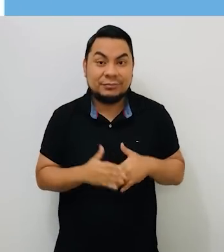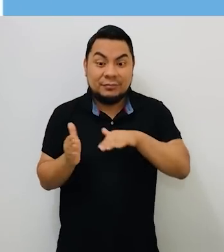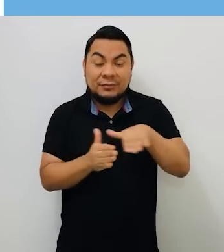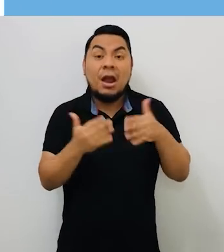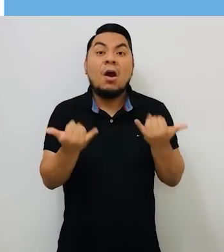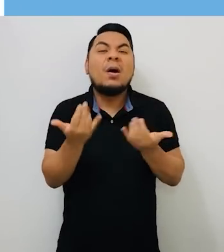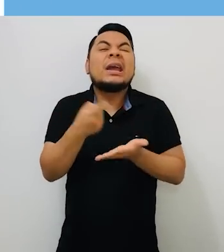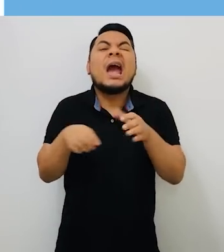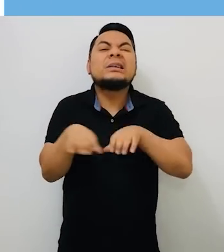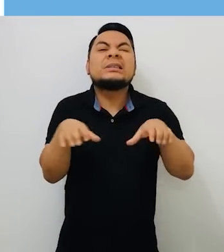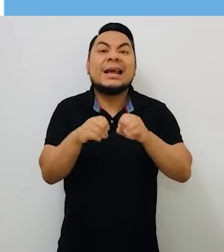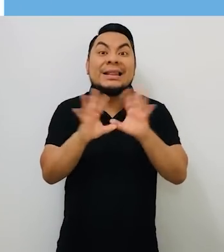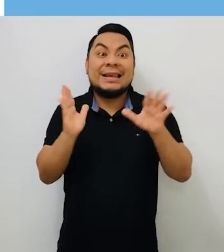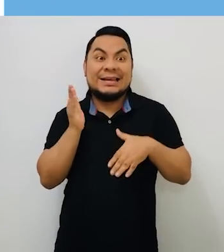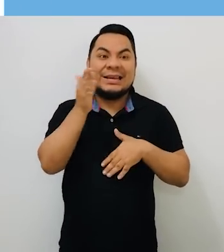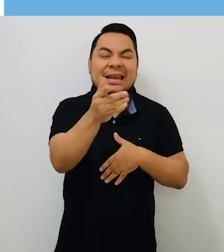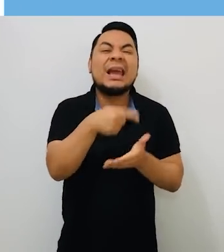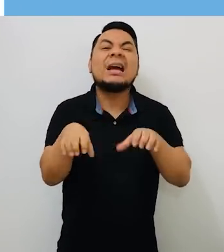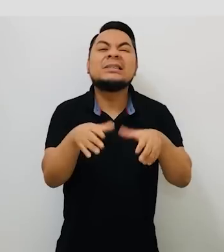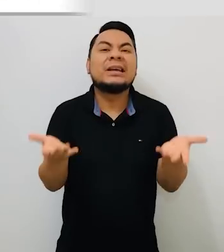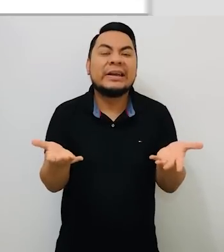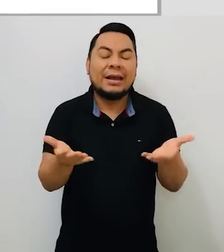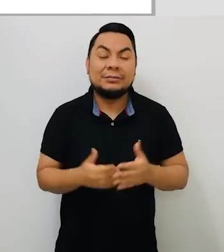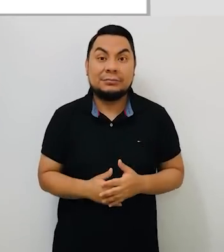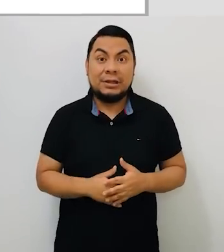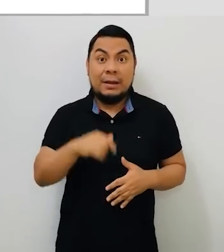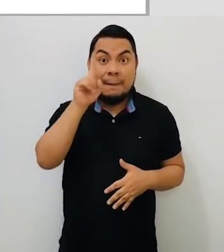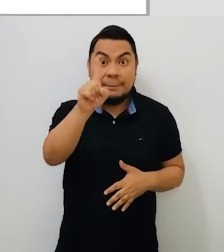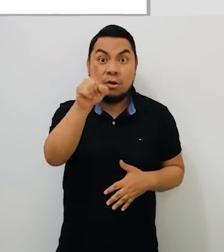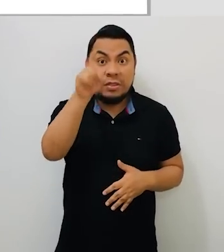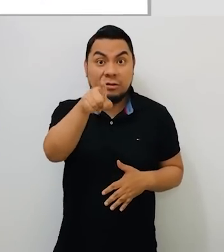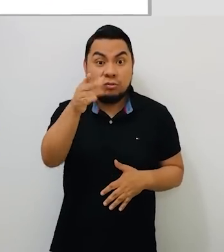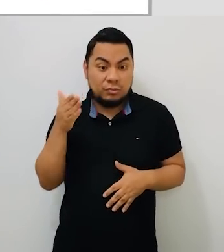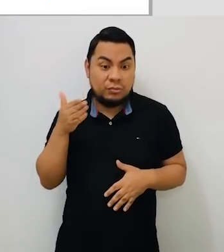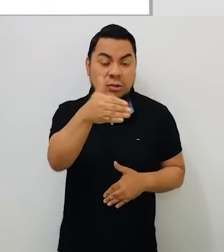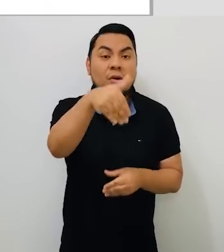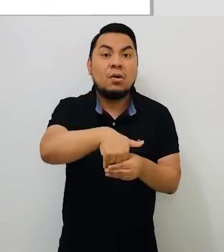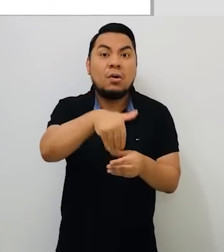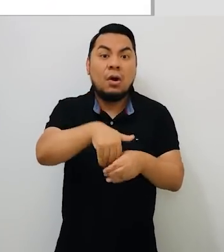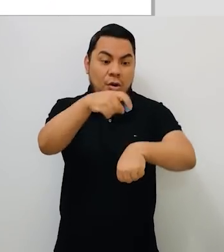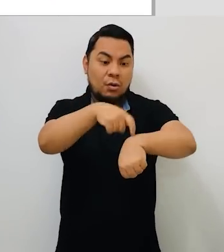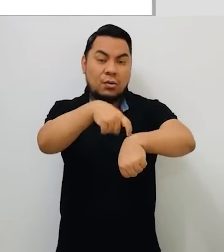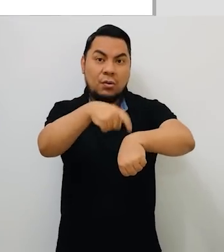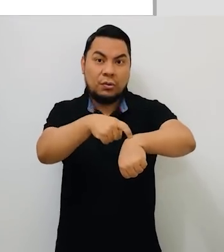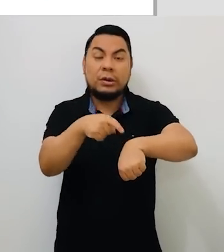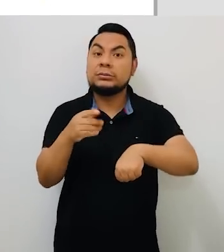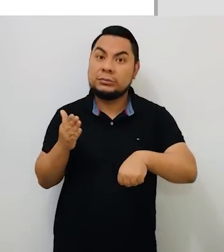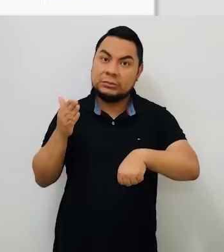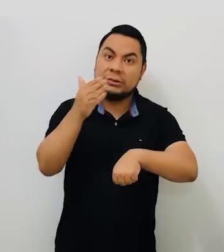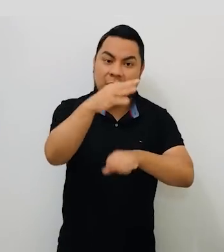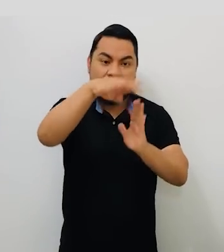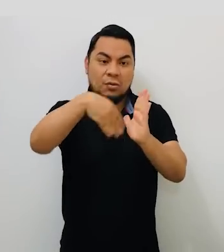conocerás qué hacer el día de las elecciones. En primer lugar, te sugerimos acudir a votar en el horario